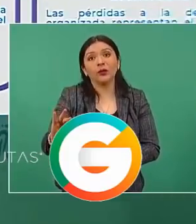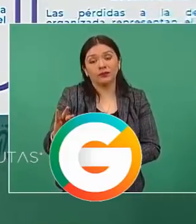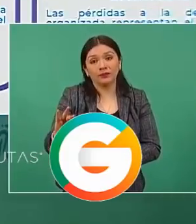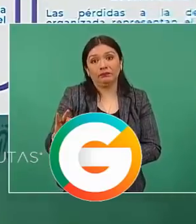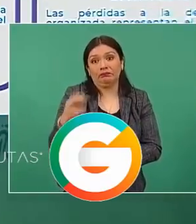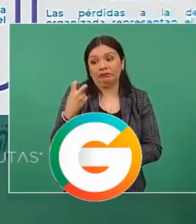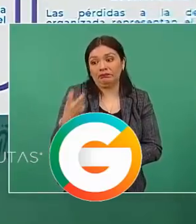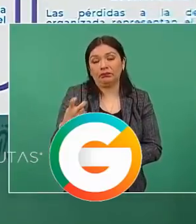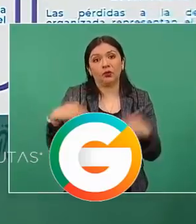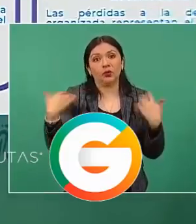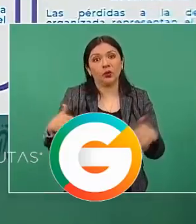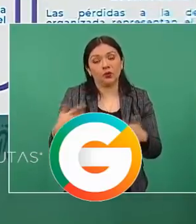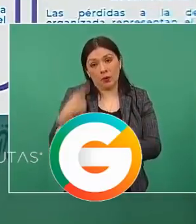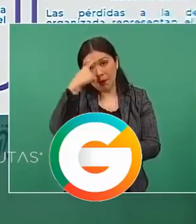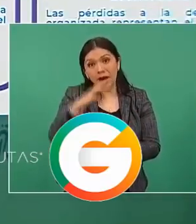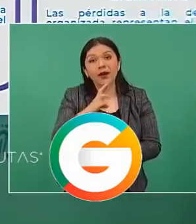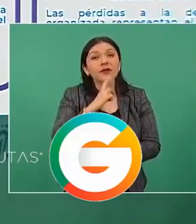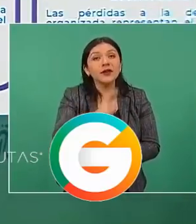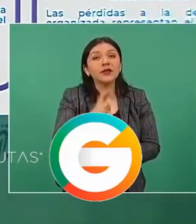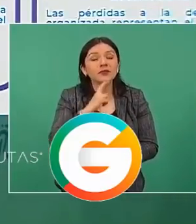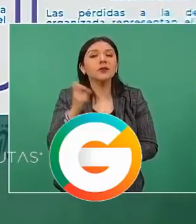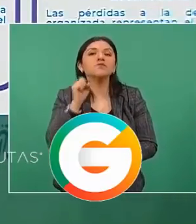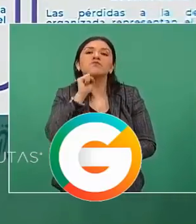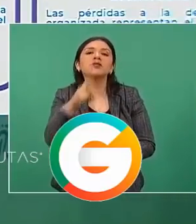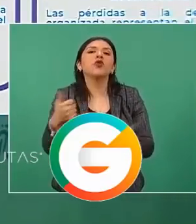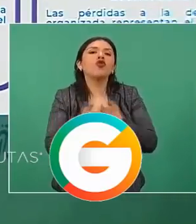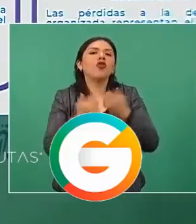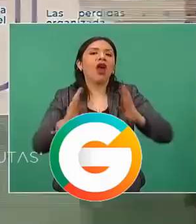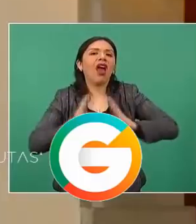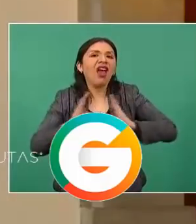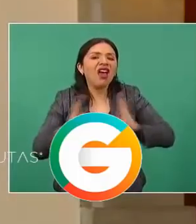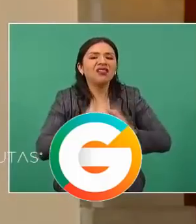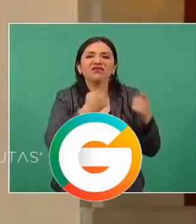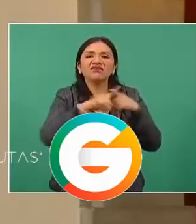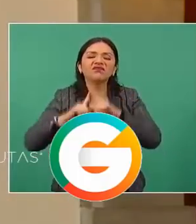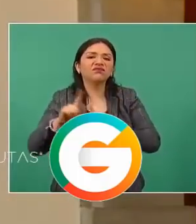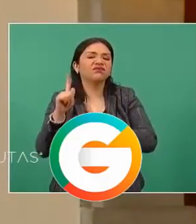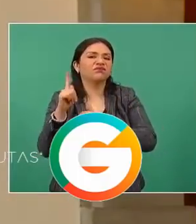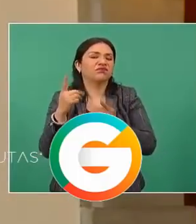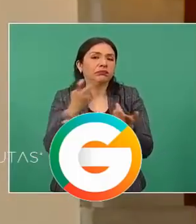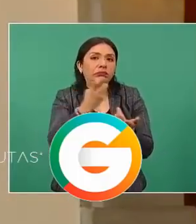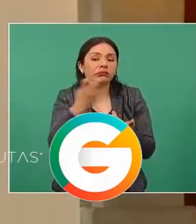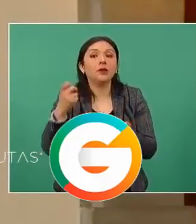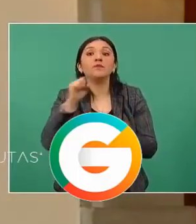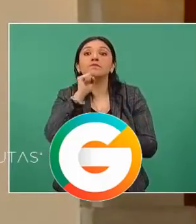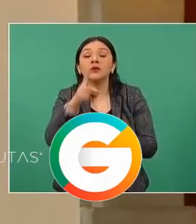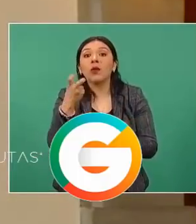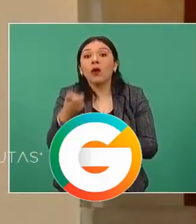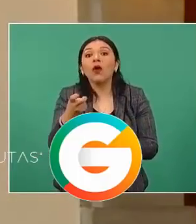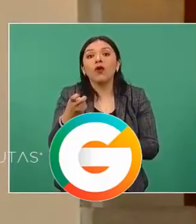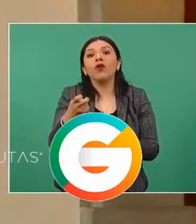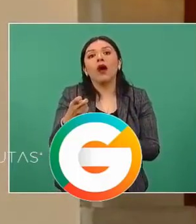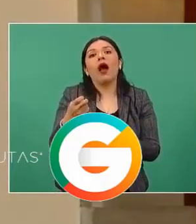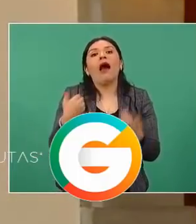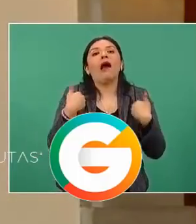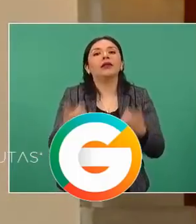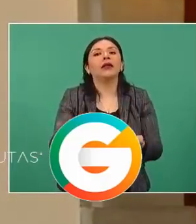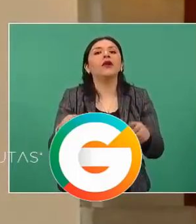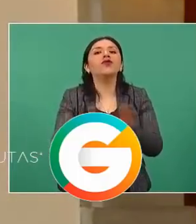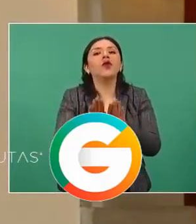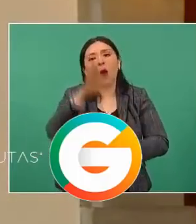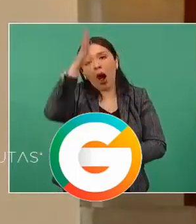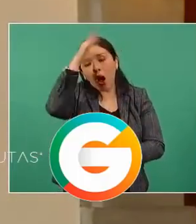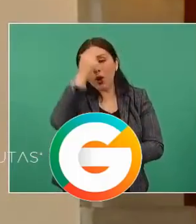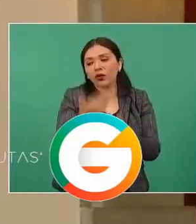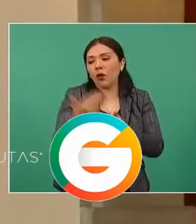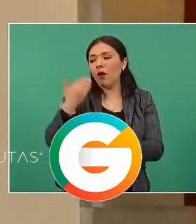66 por ciento de esos resultados ha estado las Fuerzas Armadas y esto es de acuerdo o de conformidad al acuerdo